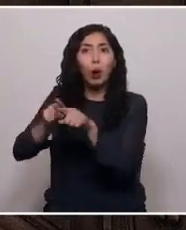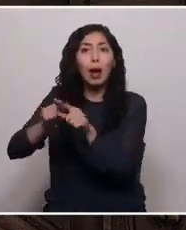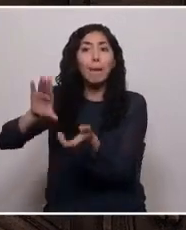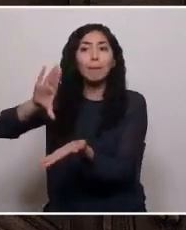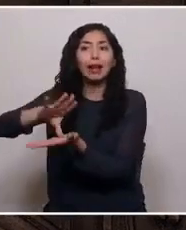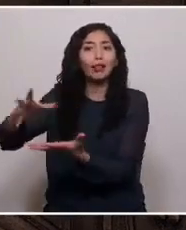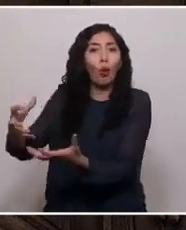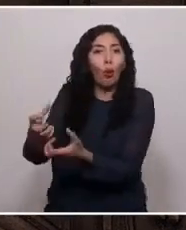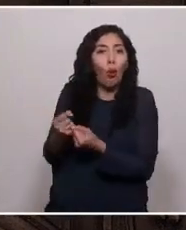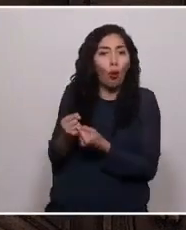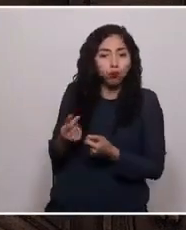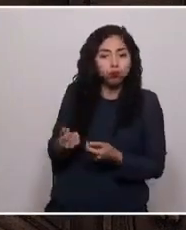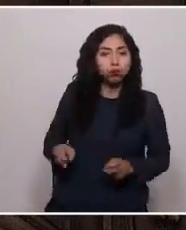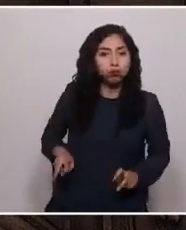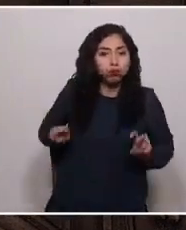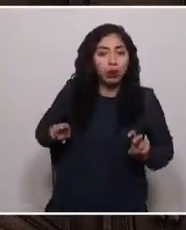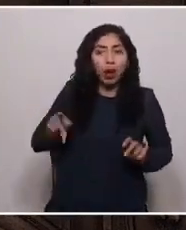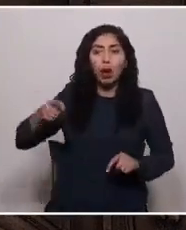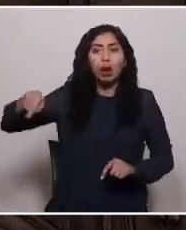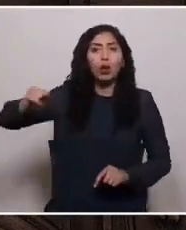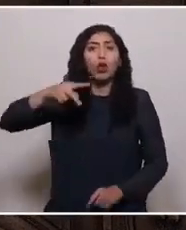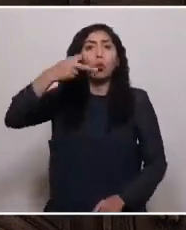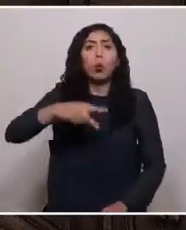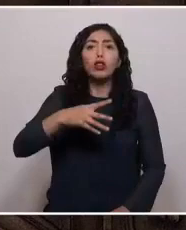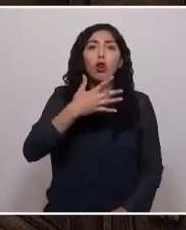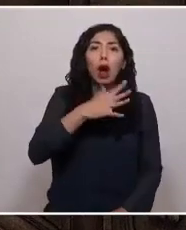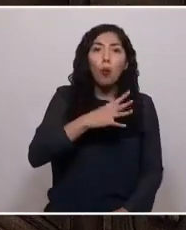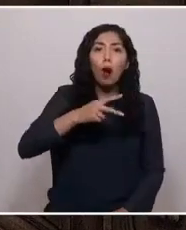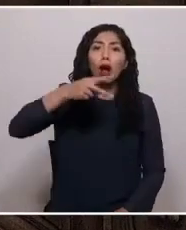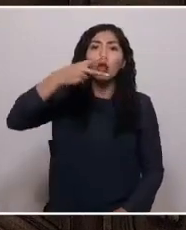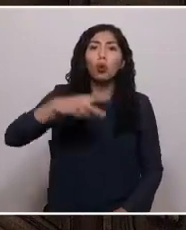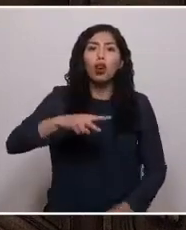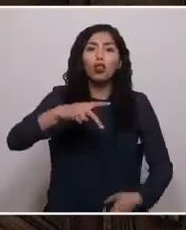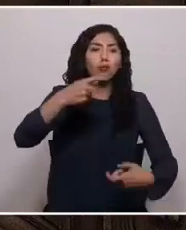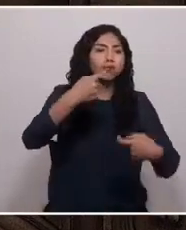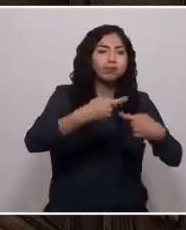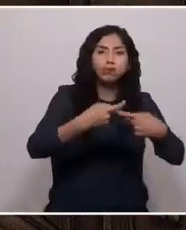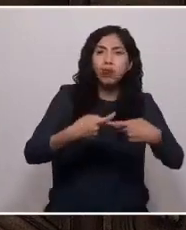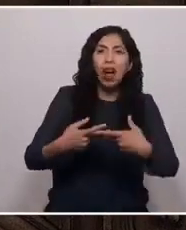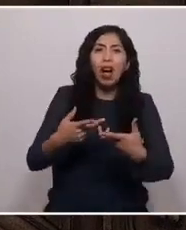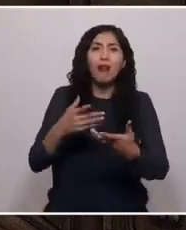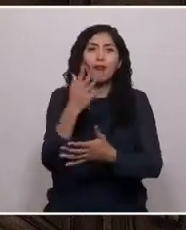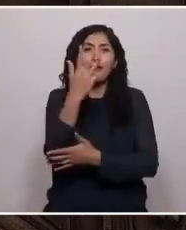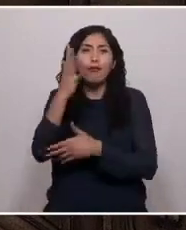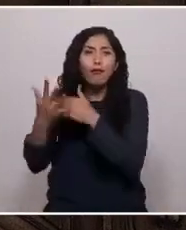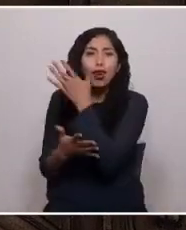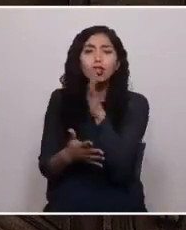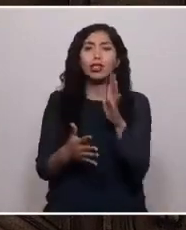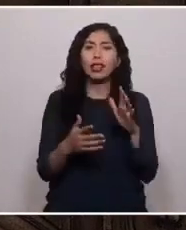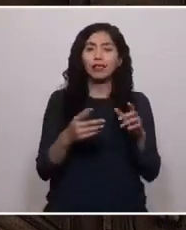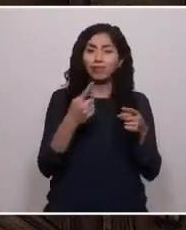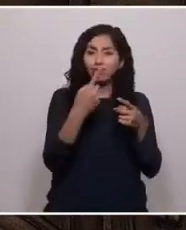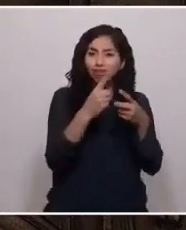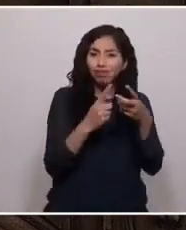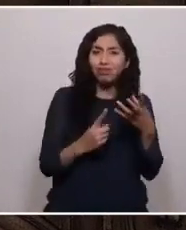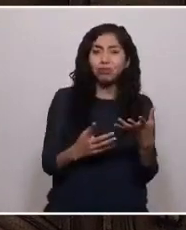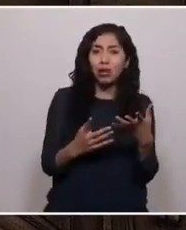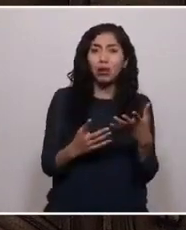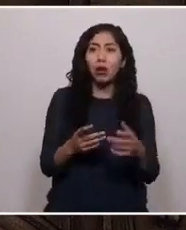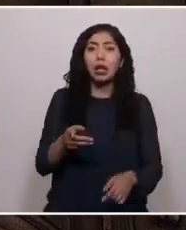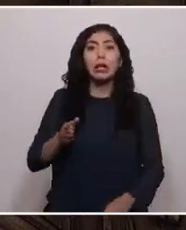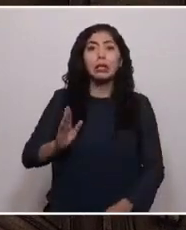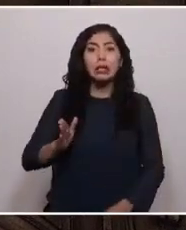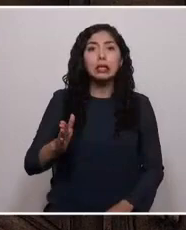Se hicieron dueños de las aguas, de los minerales, de los bosques, y siguen sumando a su bolsa nuestras jubilaciones.